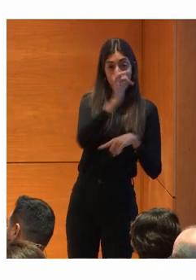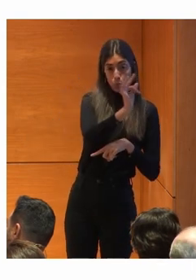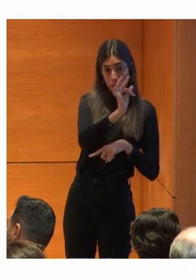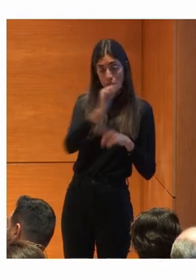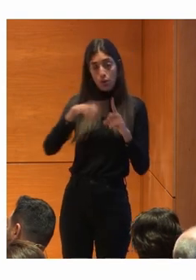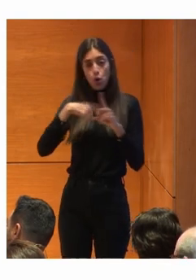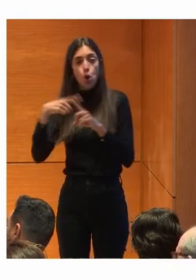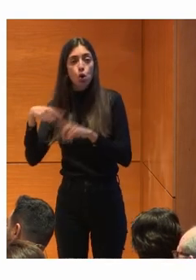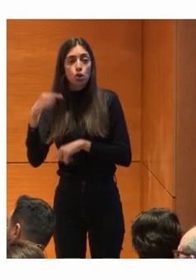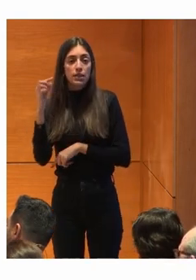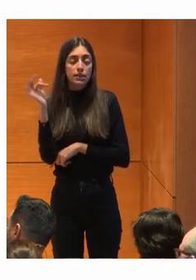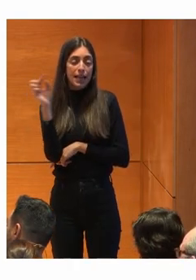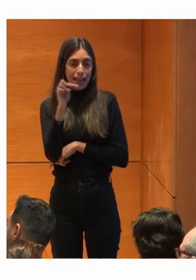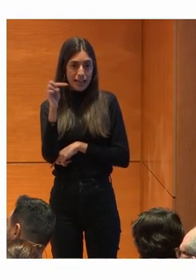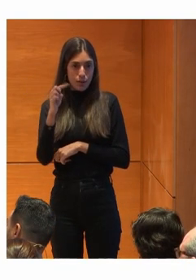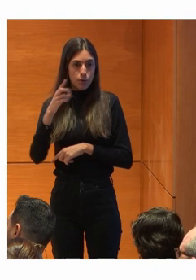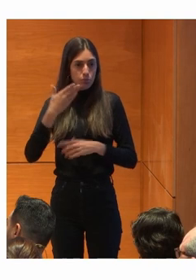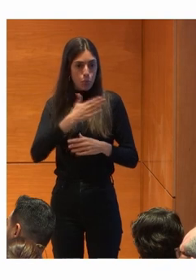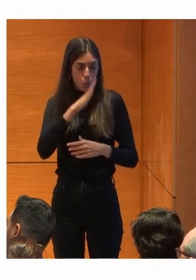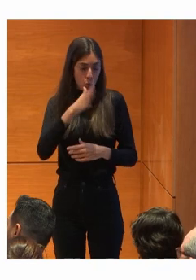queríamos Dar paso sobre seguro ¿Vale?